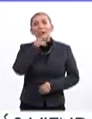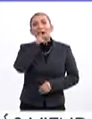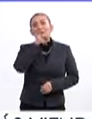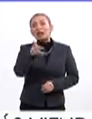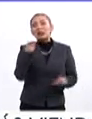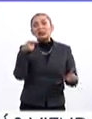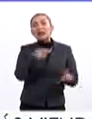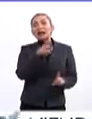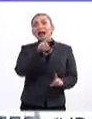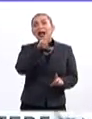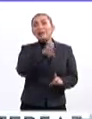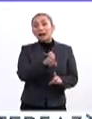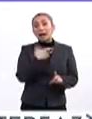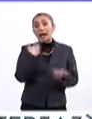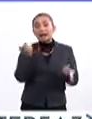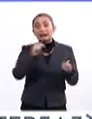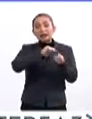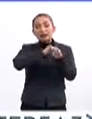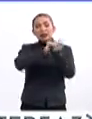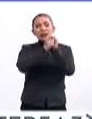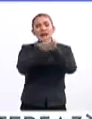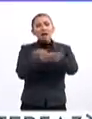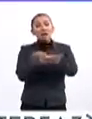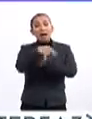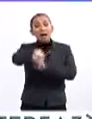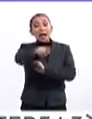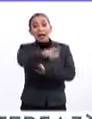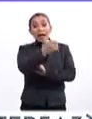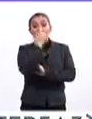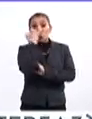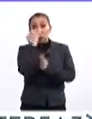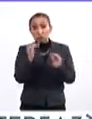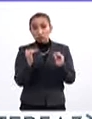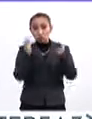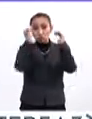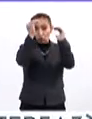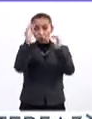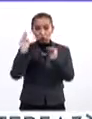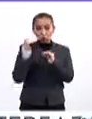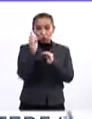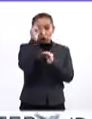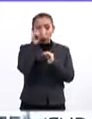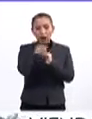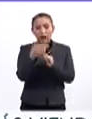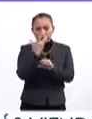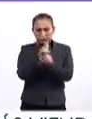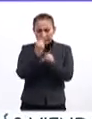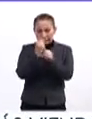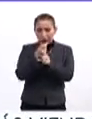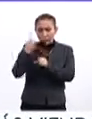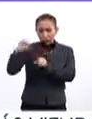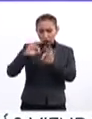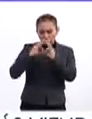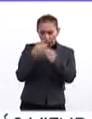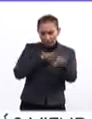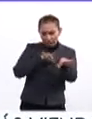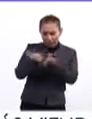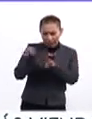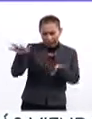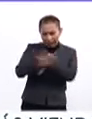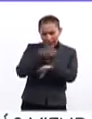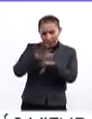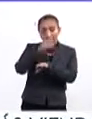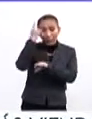palabra clave en el ámbito educativo es transformación y las instituciones de educación superior se están adaptando, sus diferentes esquemas de trabajo para